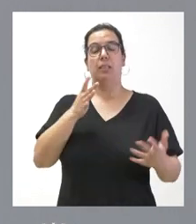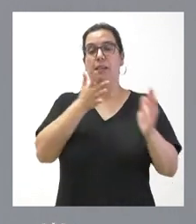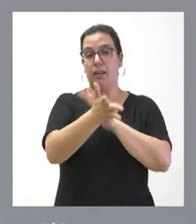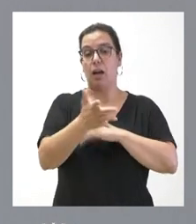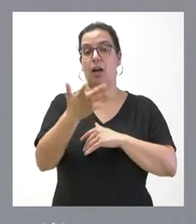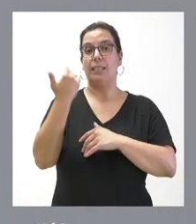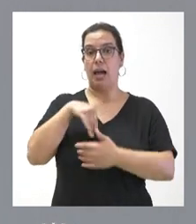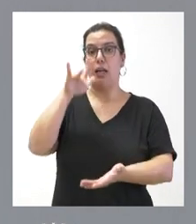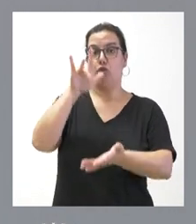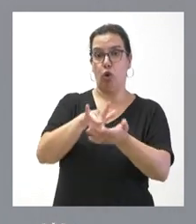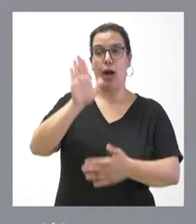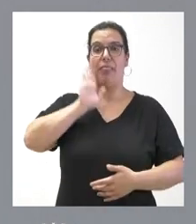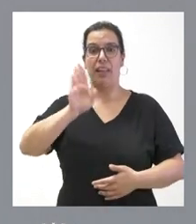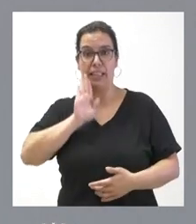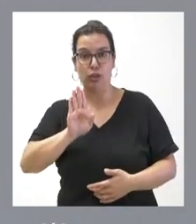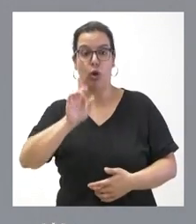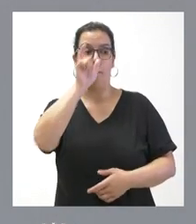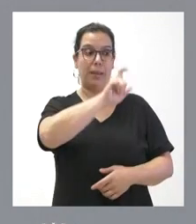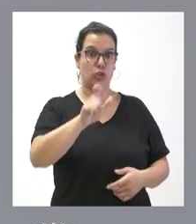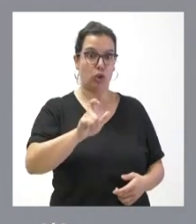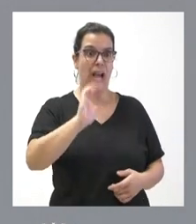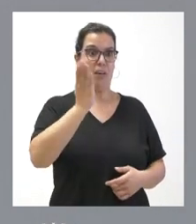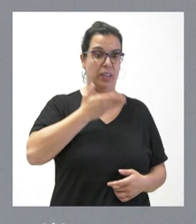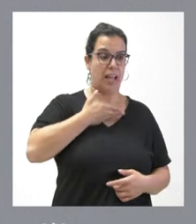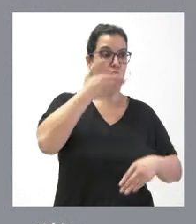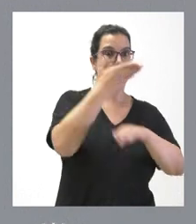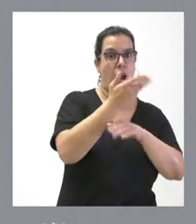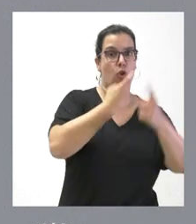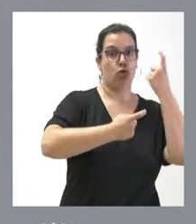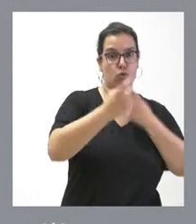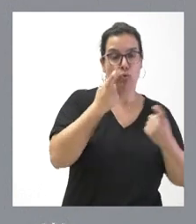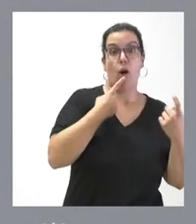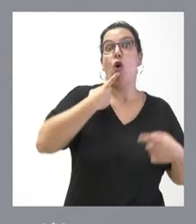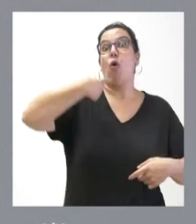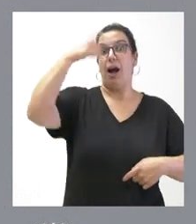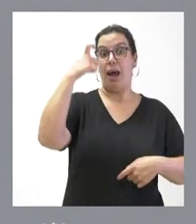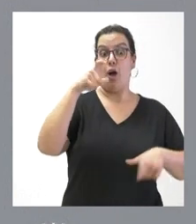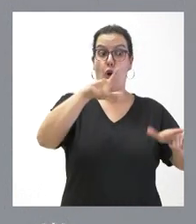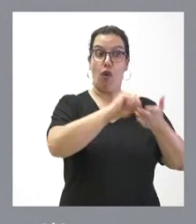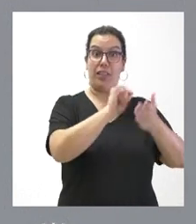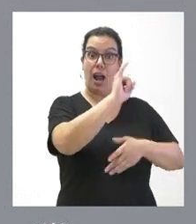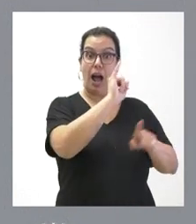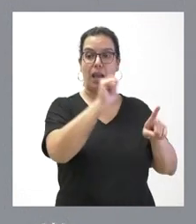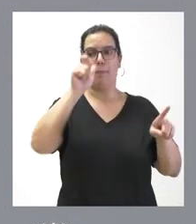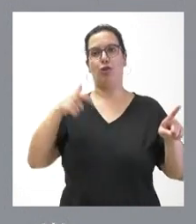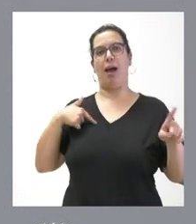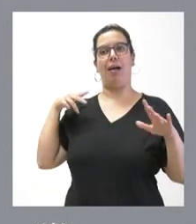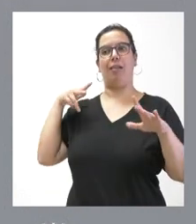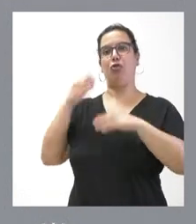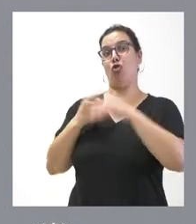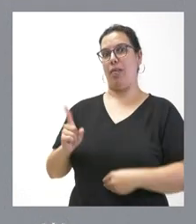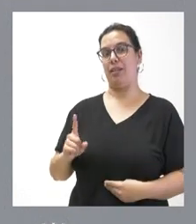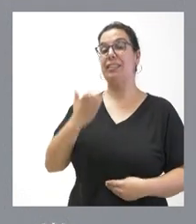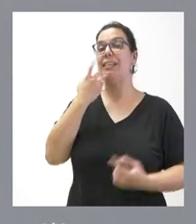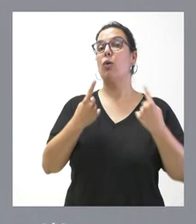el delito se ha producido las personas que lo sufren acudan a estas oficinas. Ojalá las oficinas disuadan de la existencia de este delito. Si usted me dice que hay